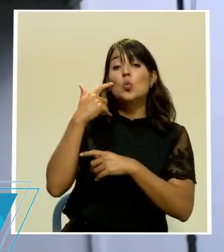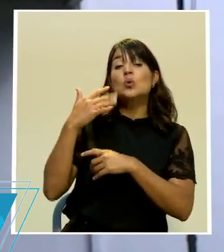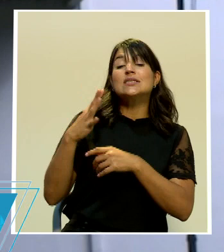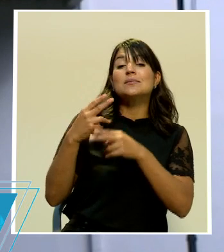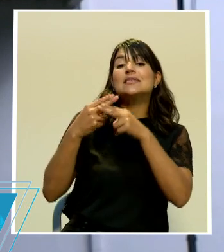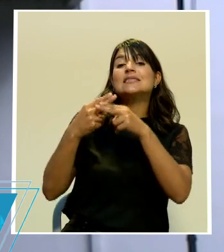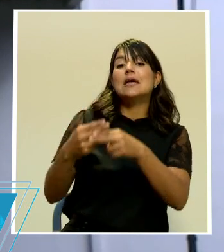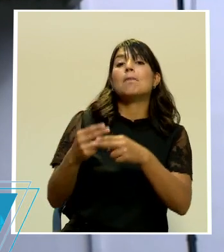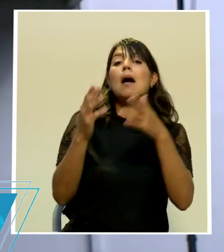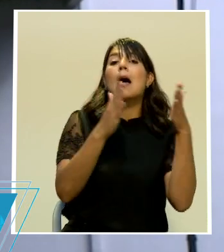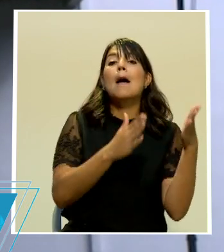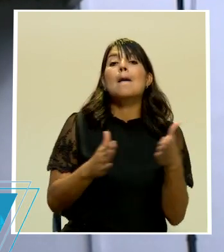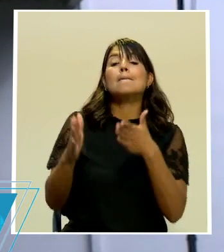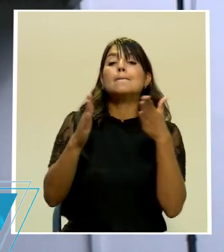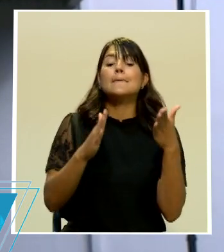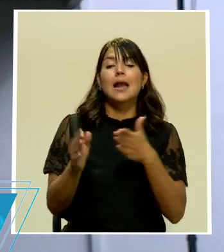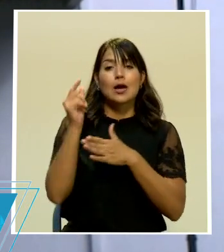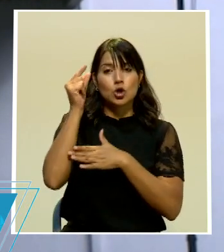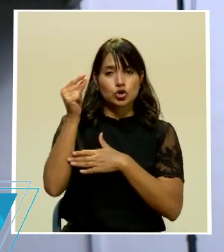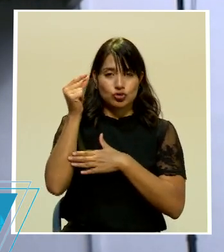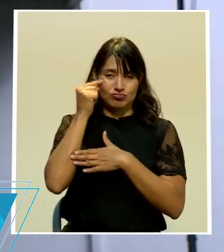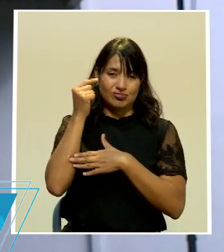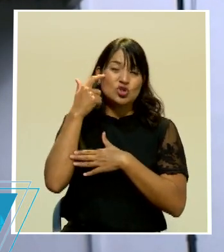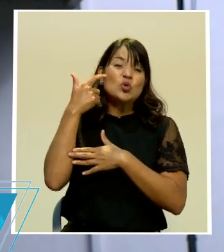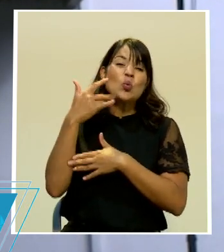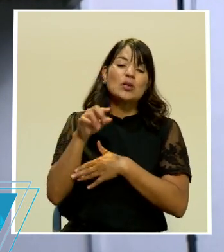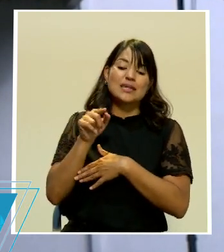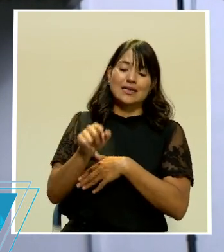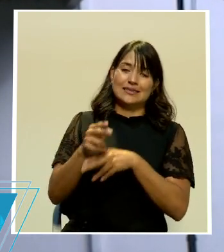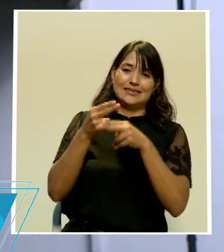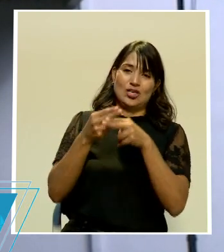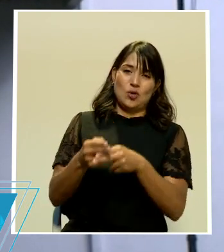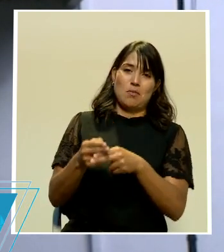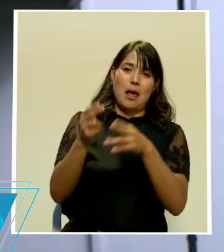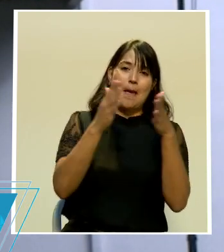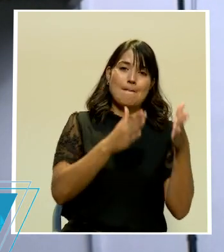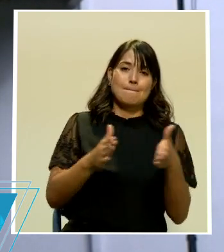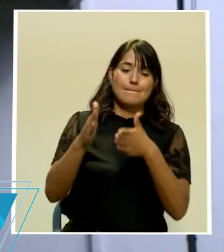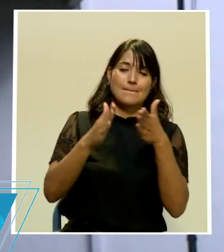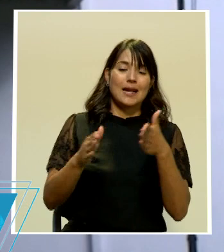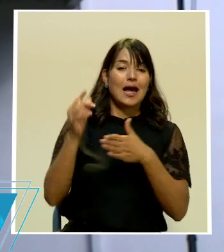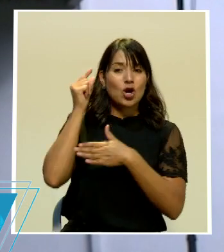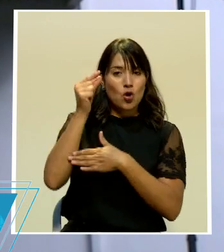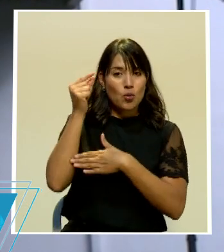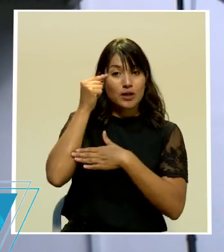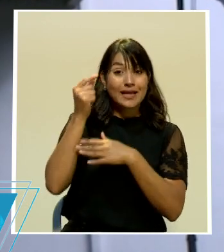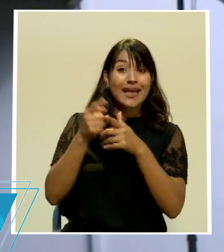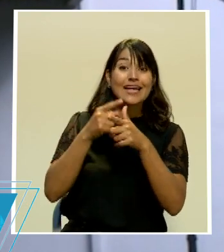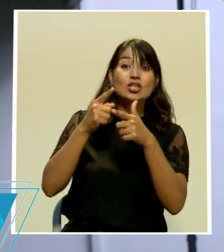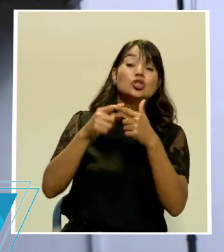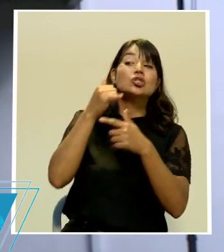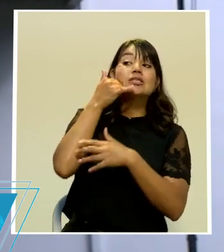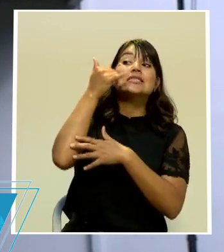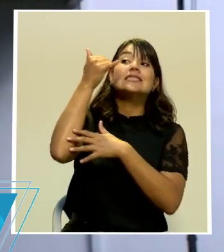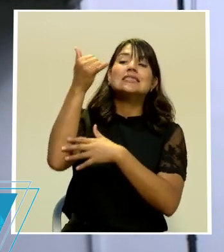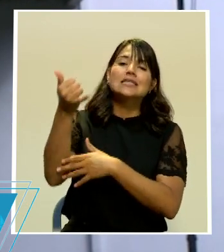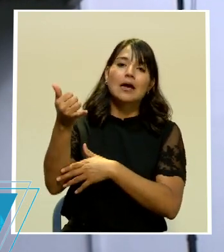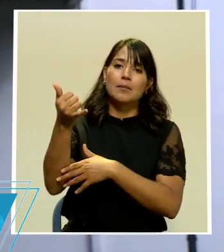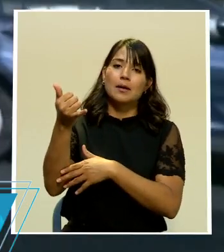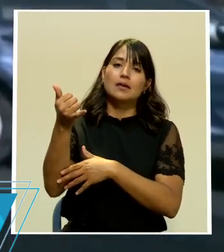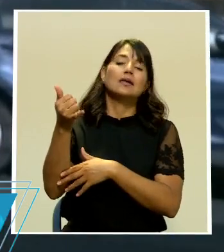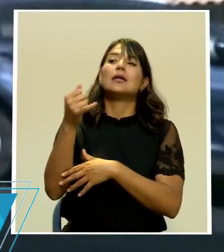Gubernamental. Así se llama el supuesto programa con el que piden a las personas completar un formulario en línea